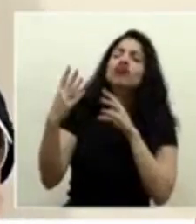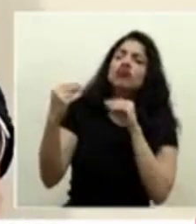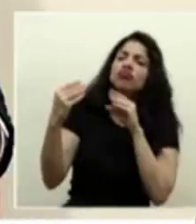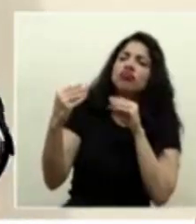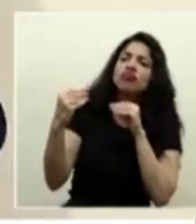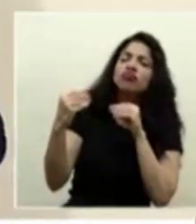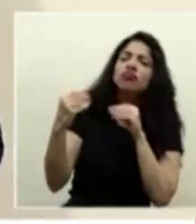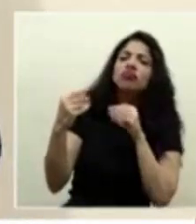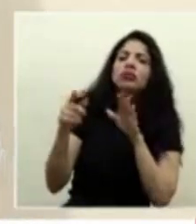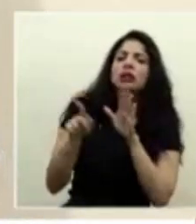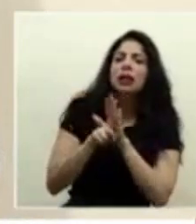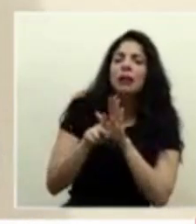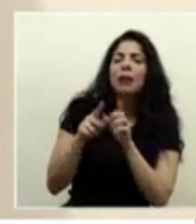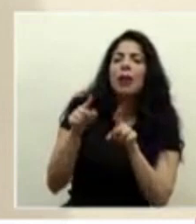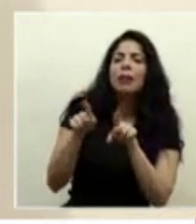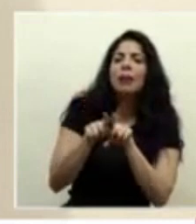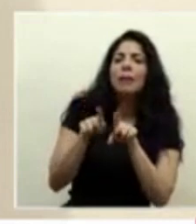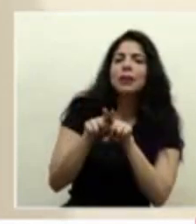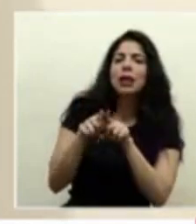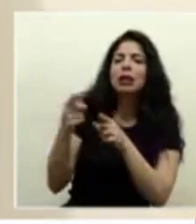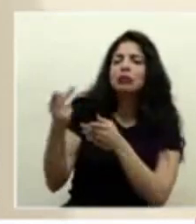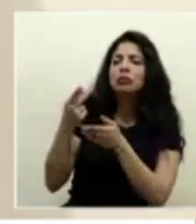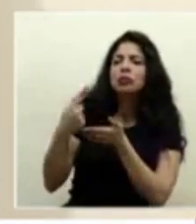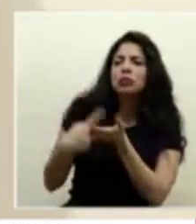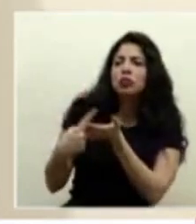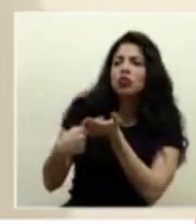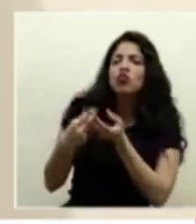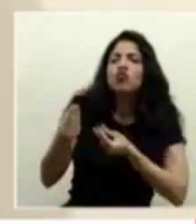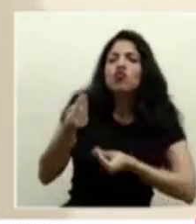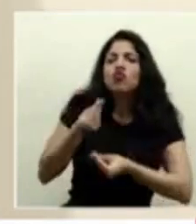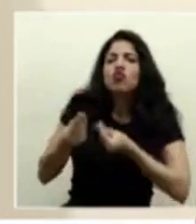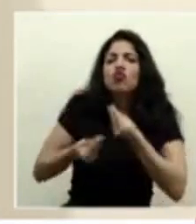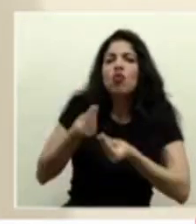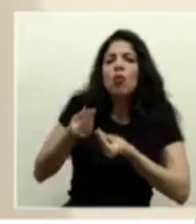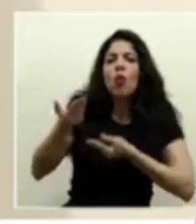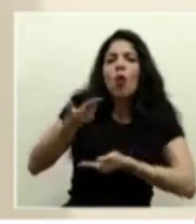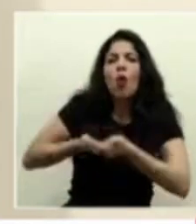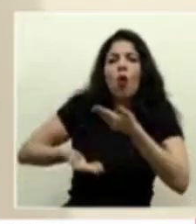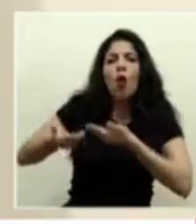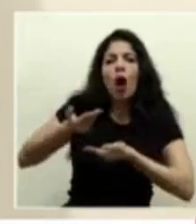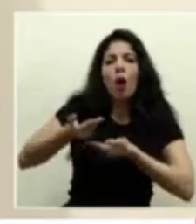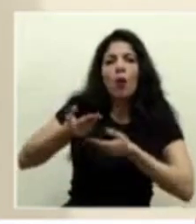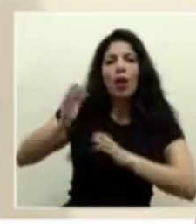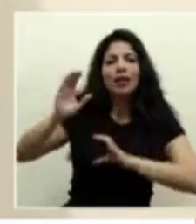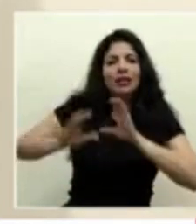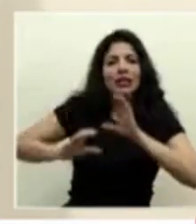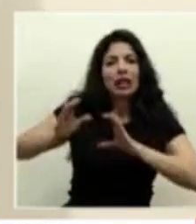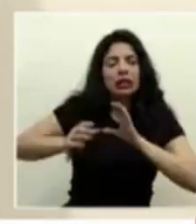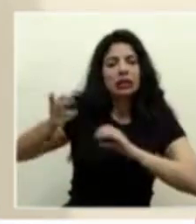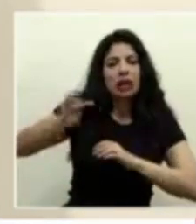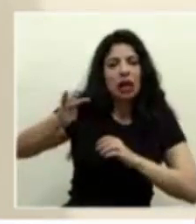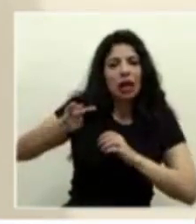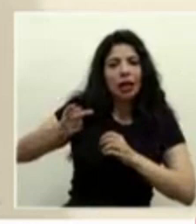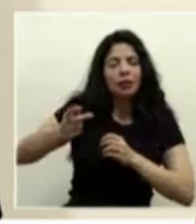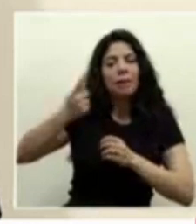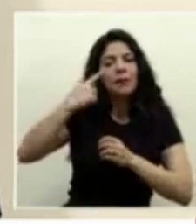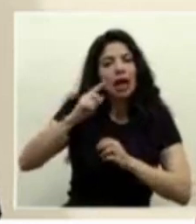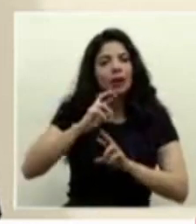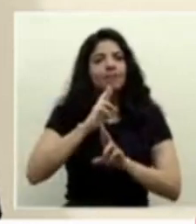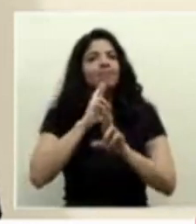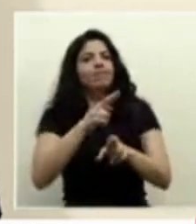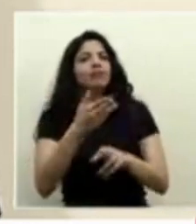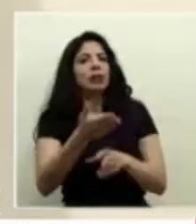abordamos la posibilidad de colaborar en materia científica en respuesta a este